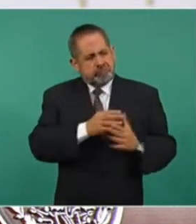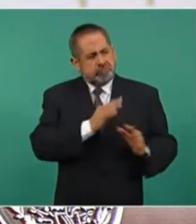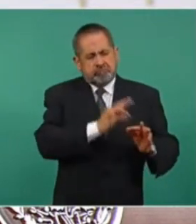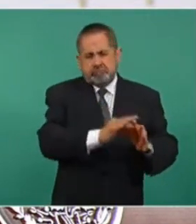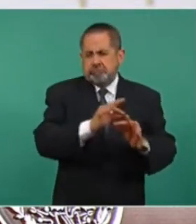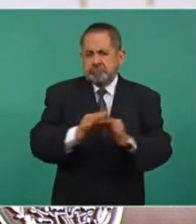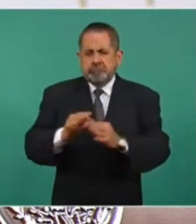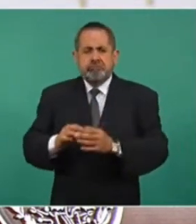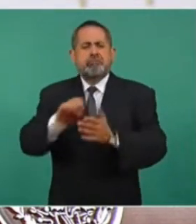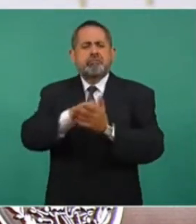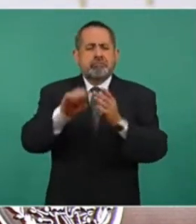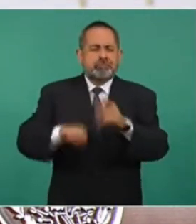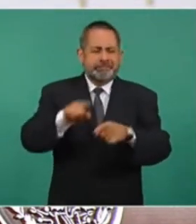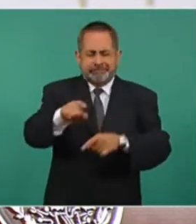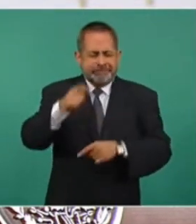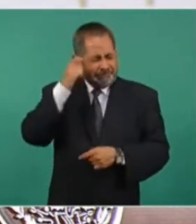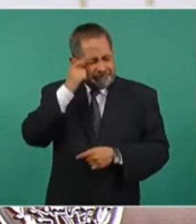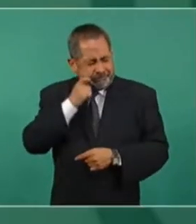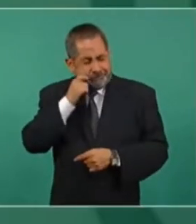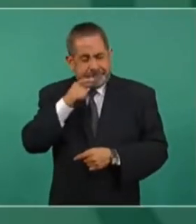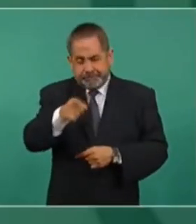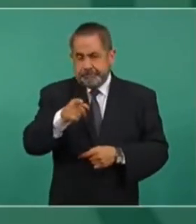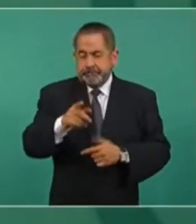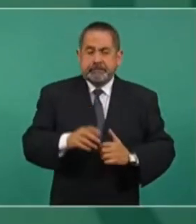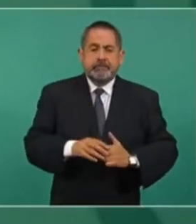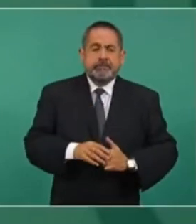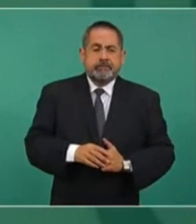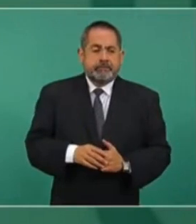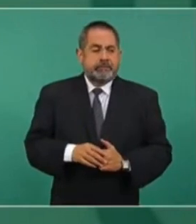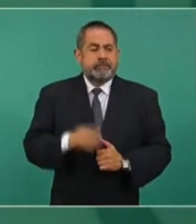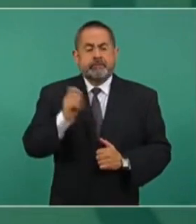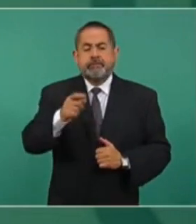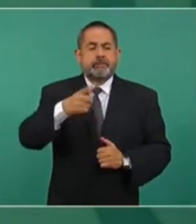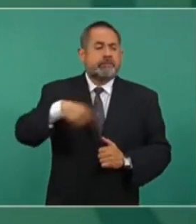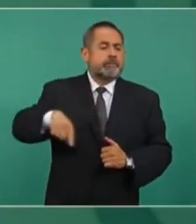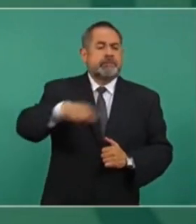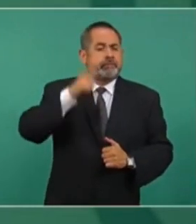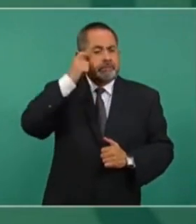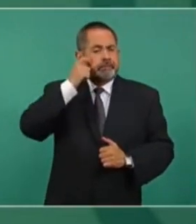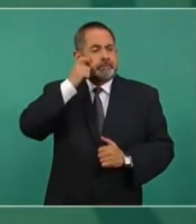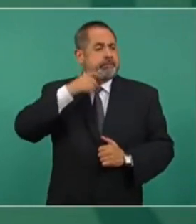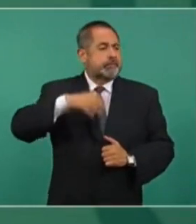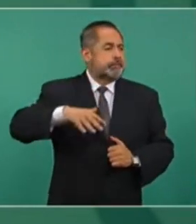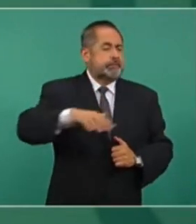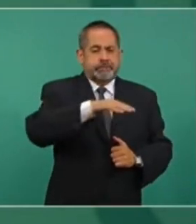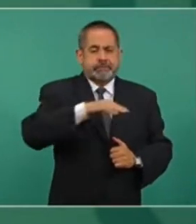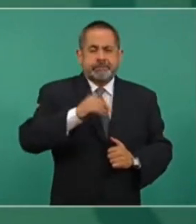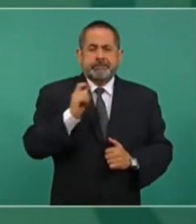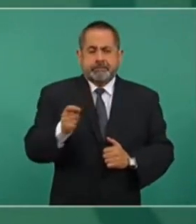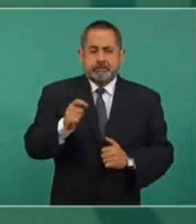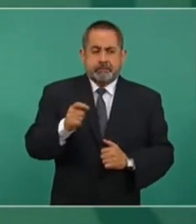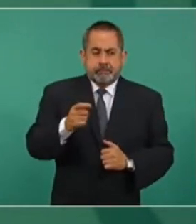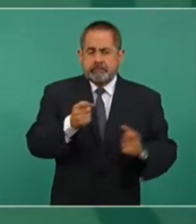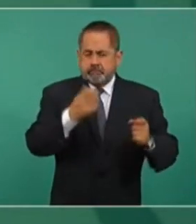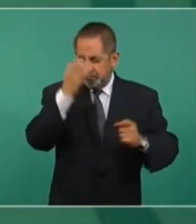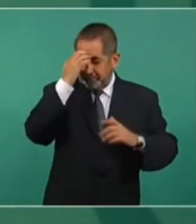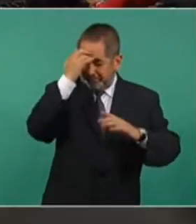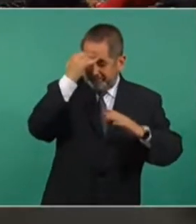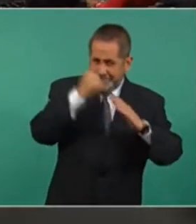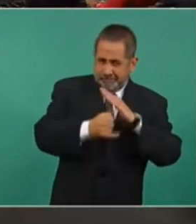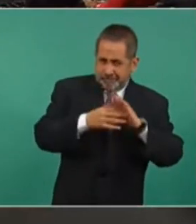En el caso de Guerrero, quienes conocen,